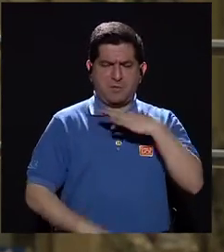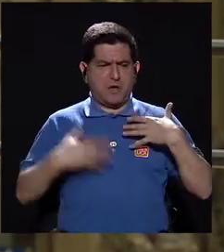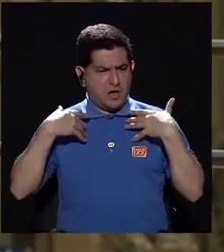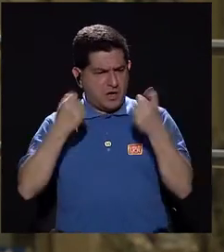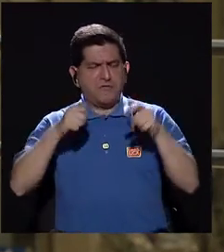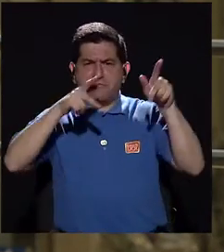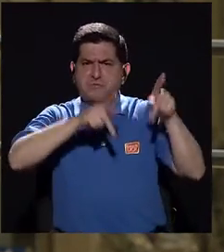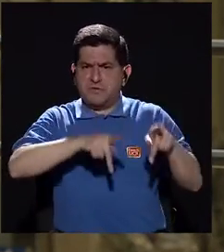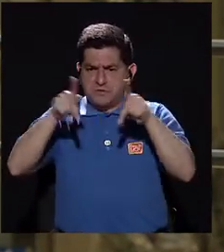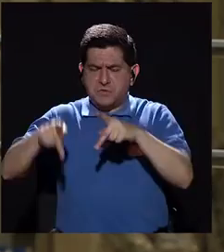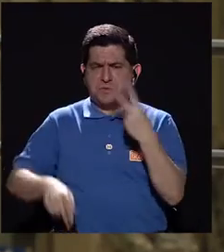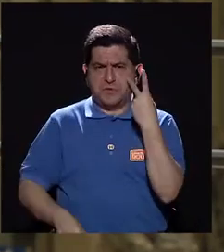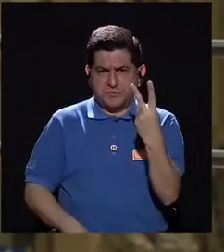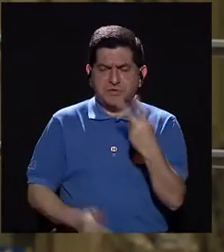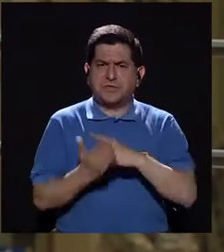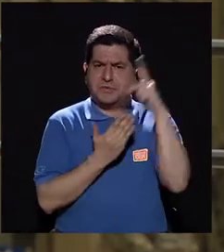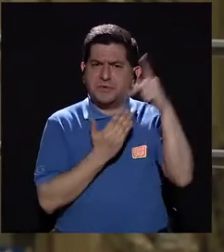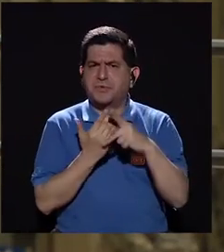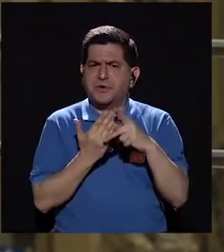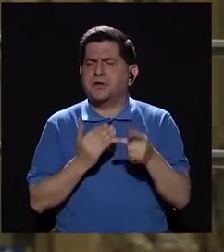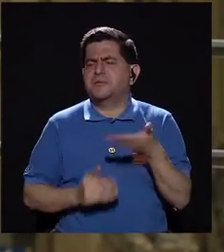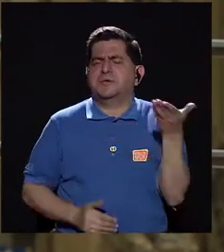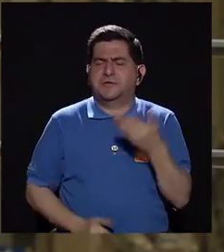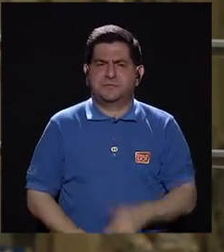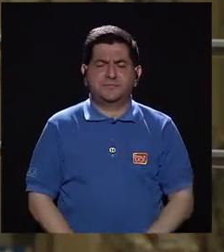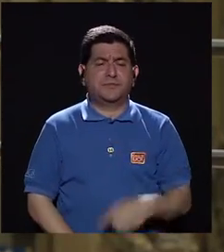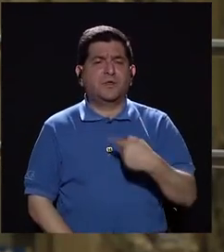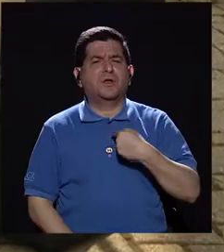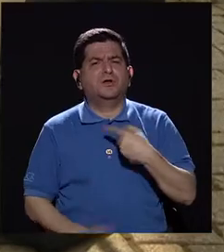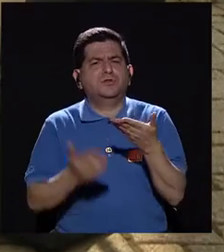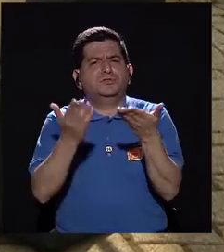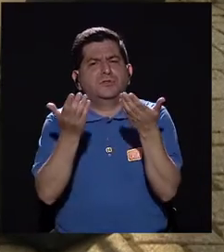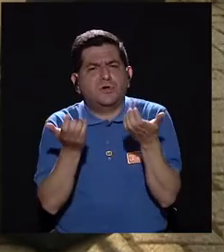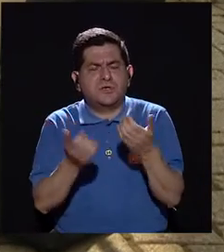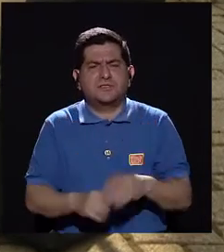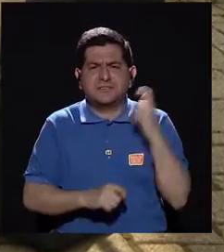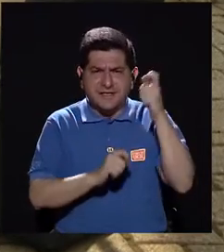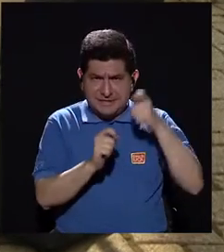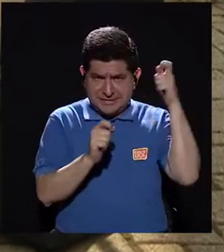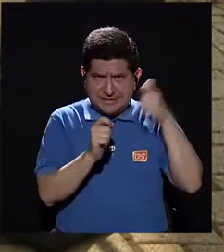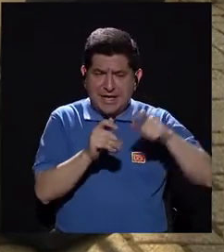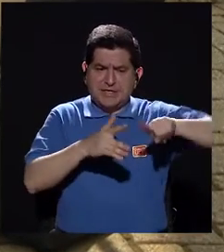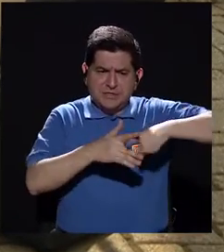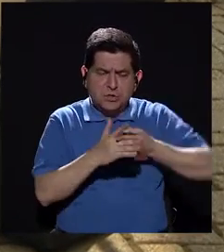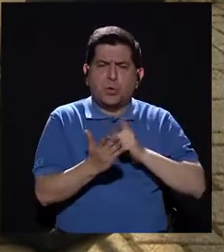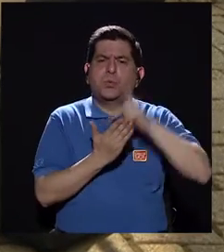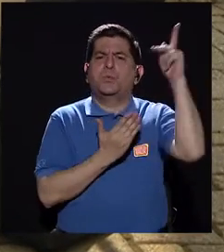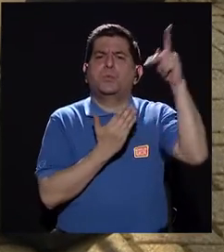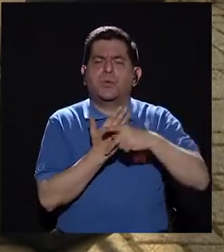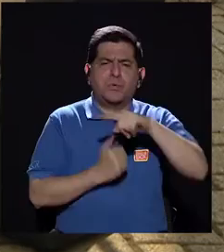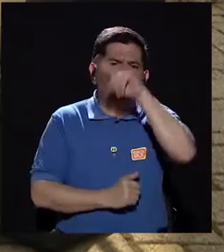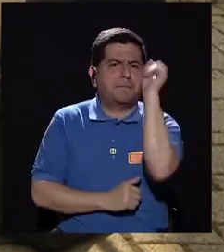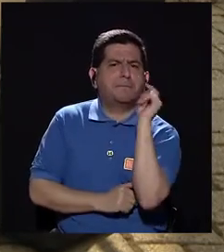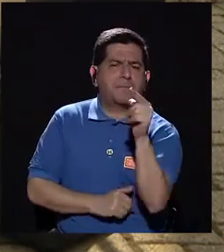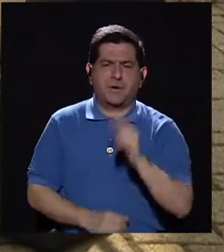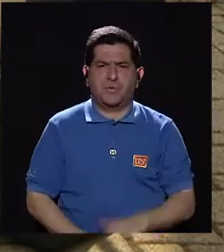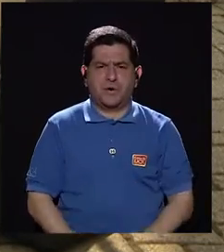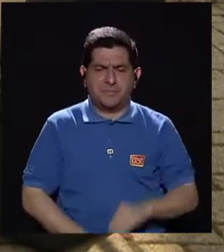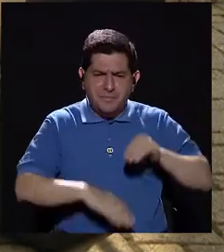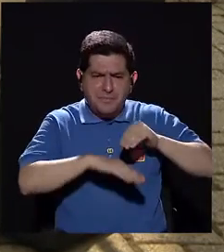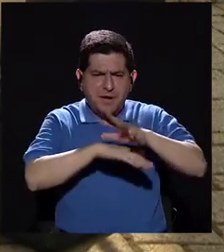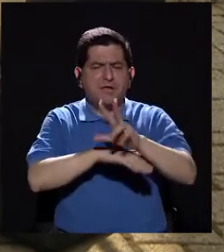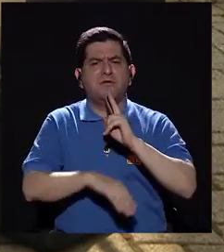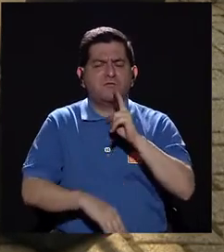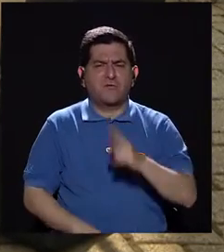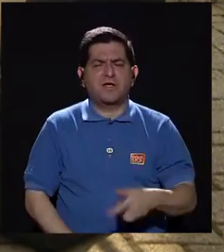beneficios va a traer a la salud de las personas que nos están viendo ahorita? Don Paul, yo quisiera precisamente iniciar el programa preguntándole,